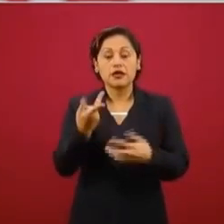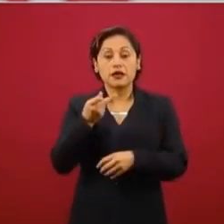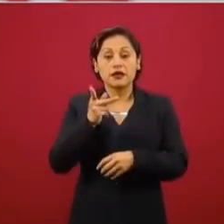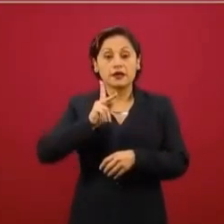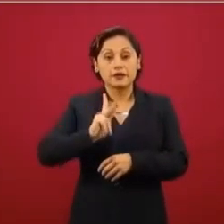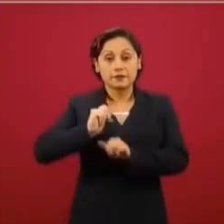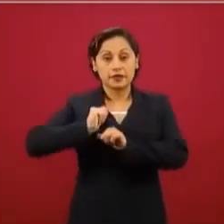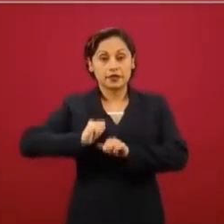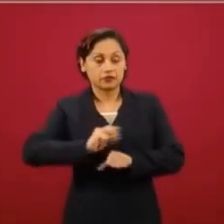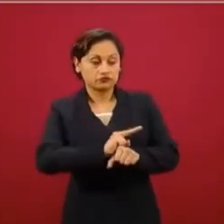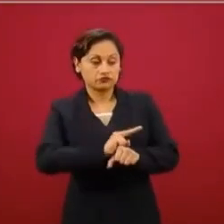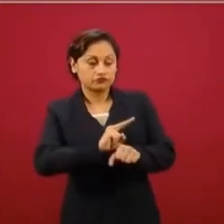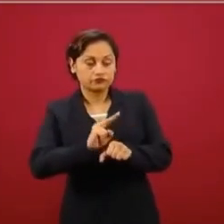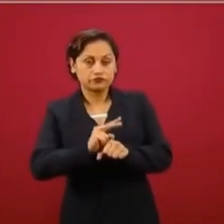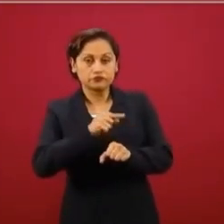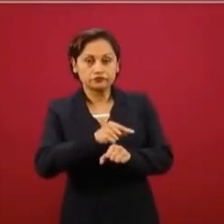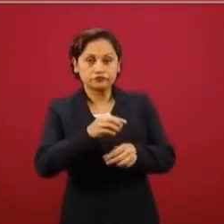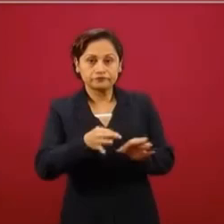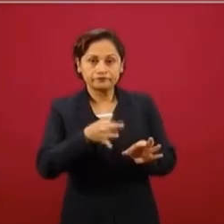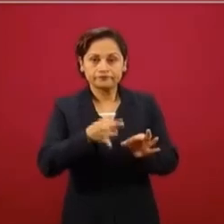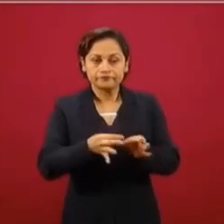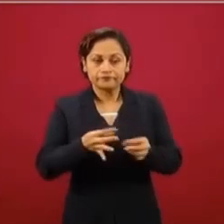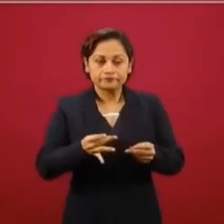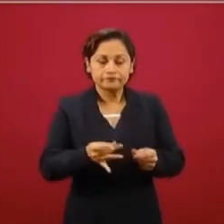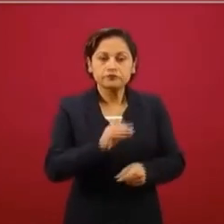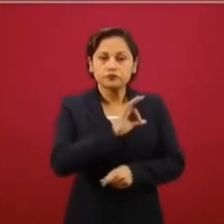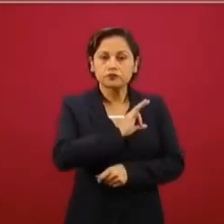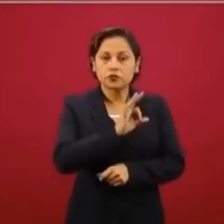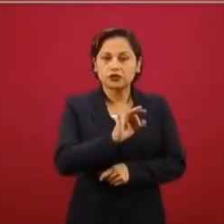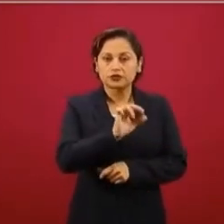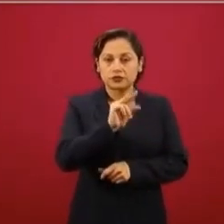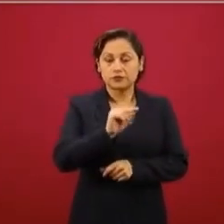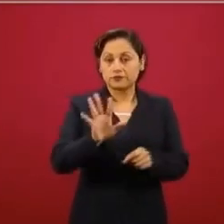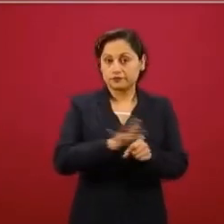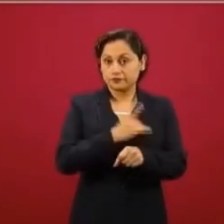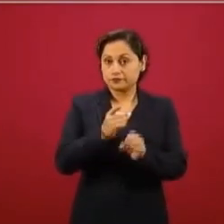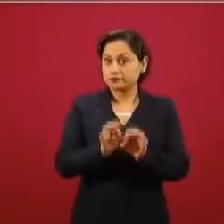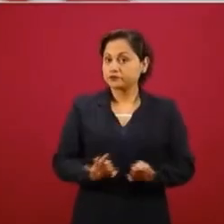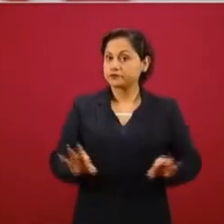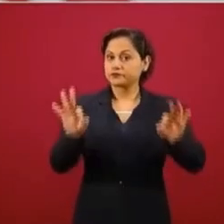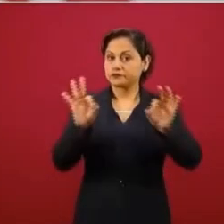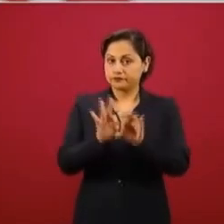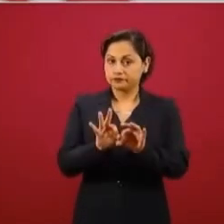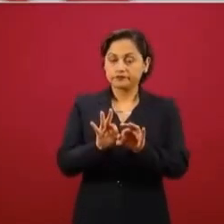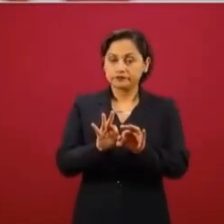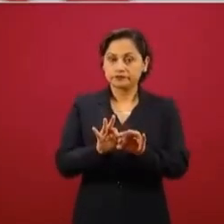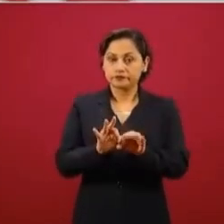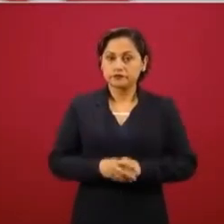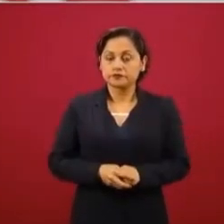de que sean de calidad, por lo que implica. Se están haciendo